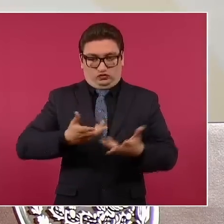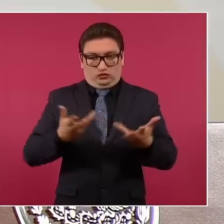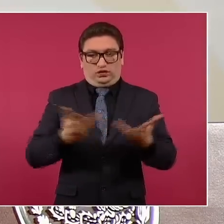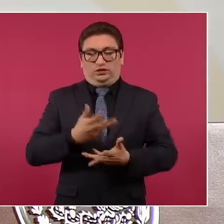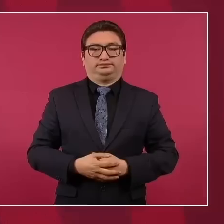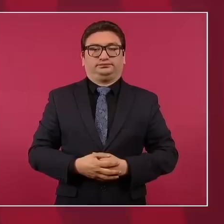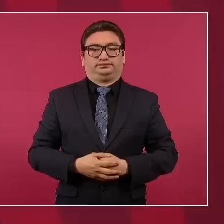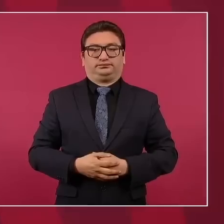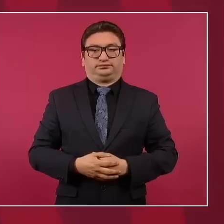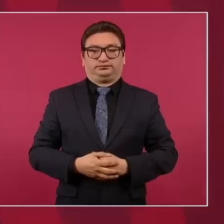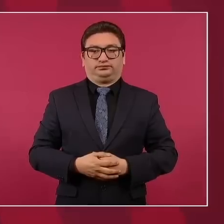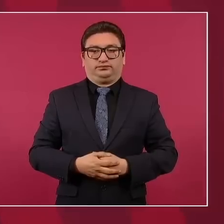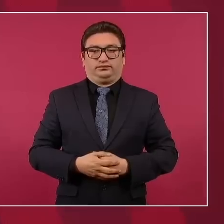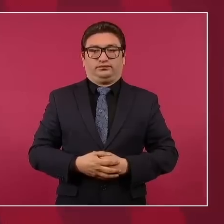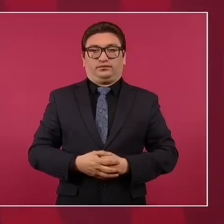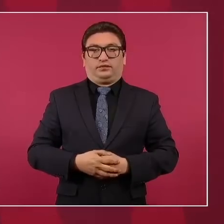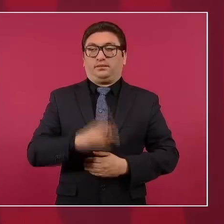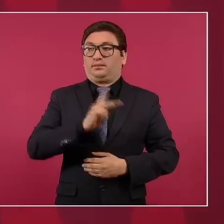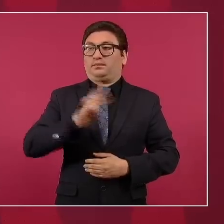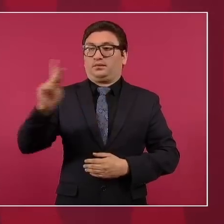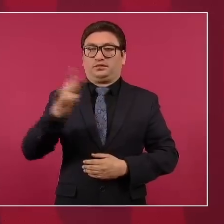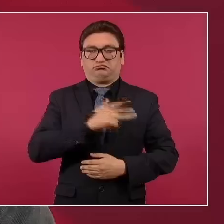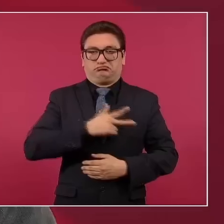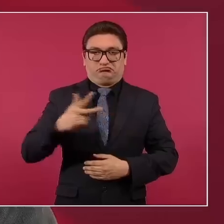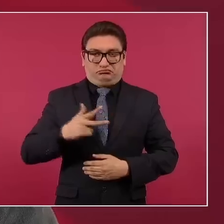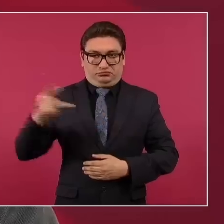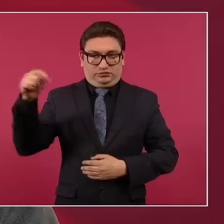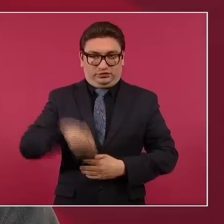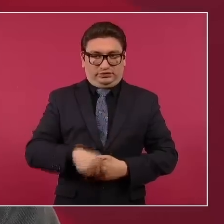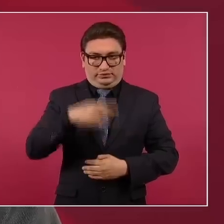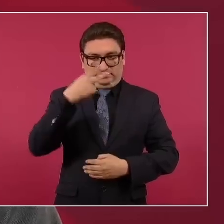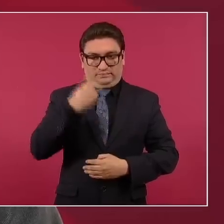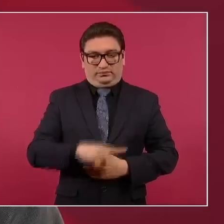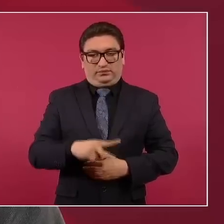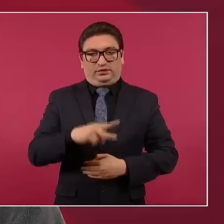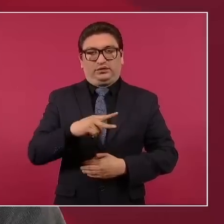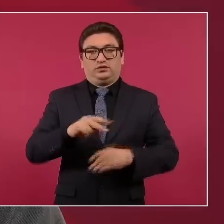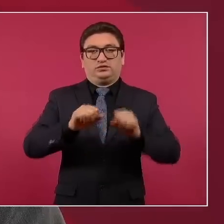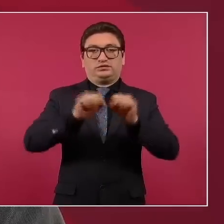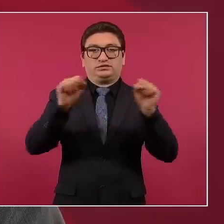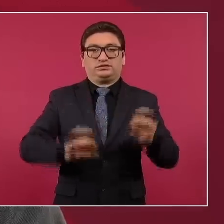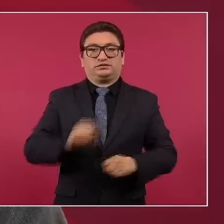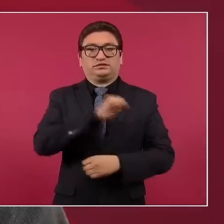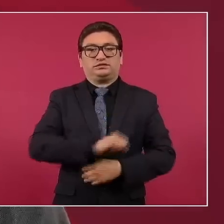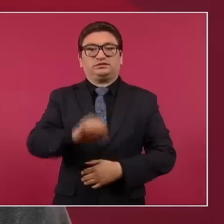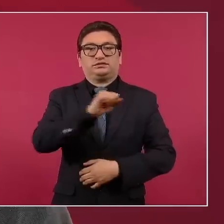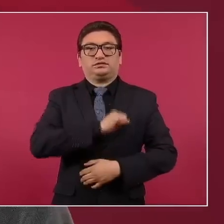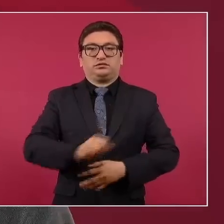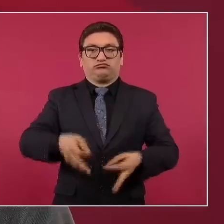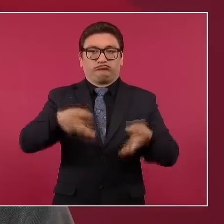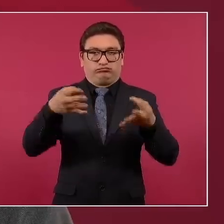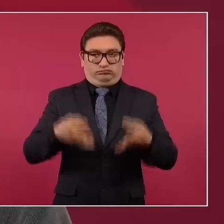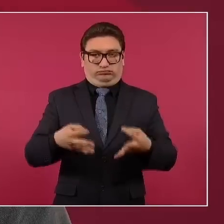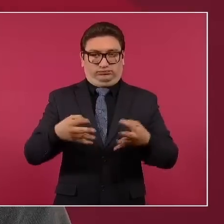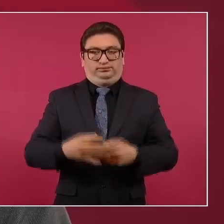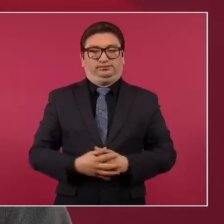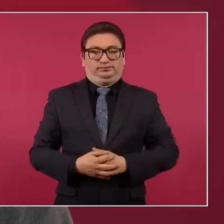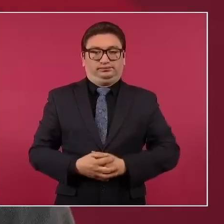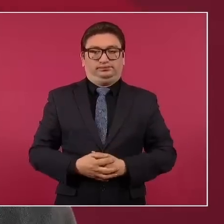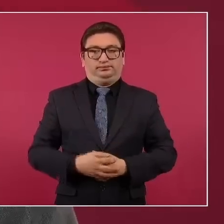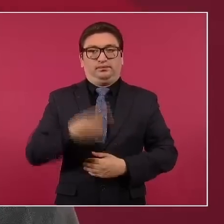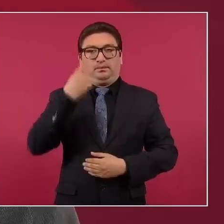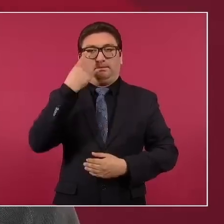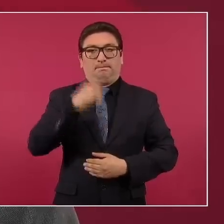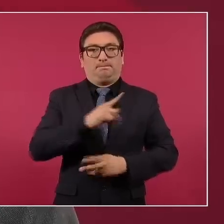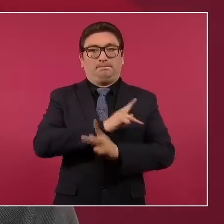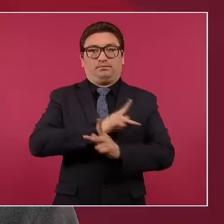garantizar, como en Dinamarca, un sistema de salud, de calidad para